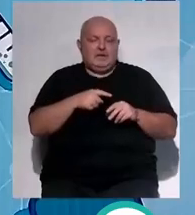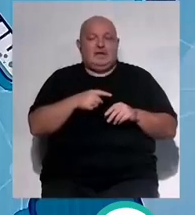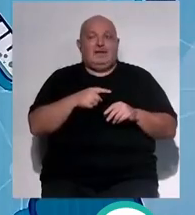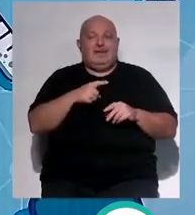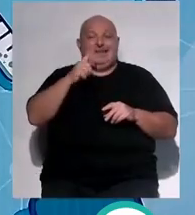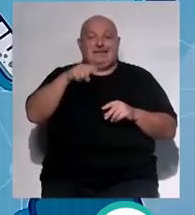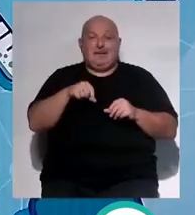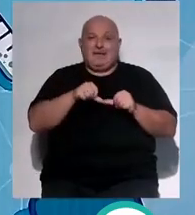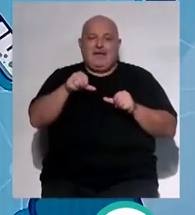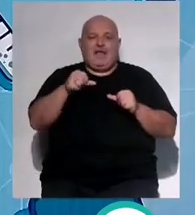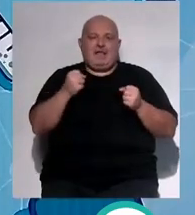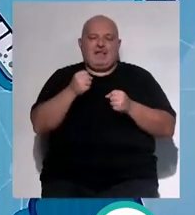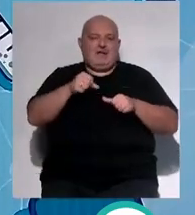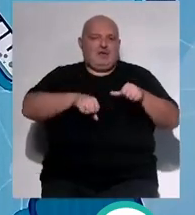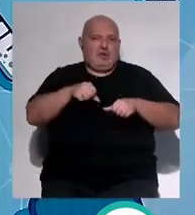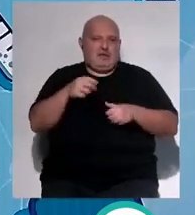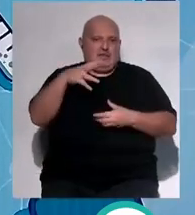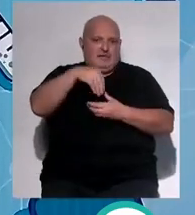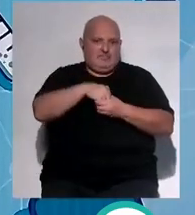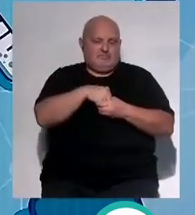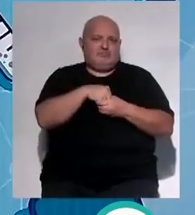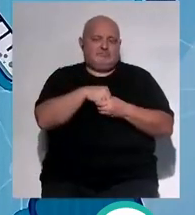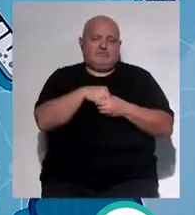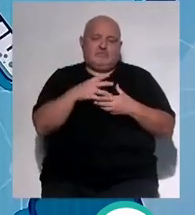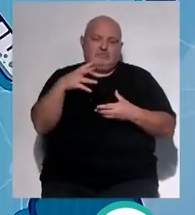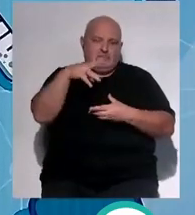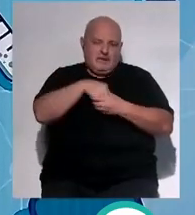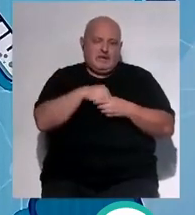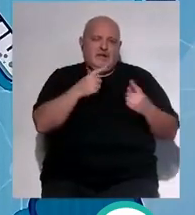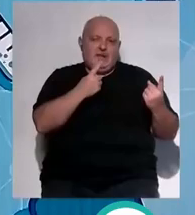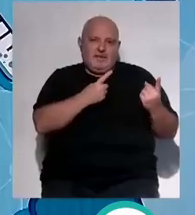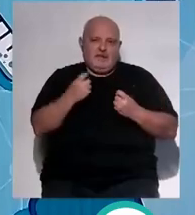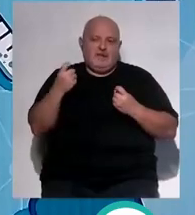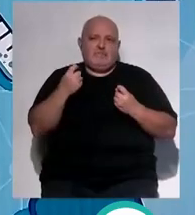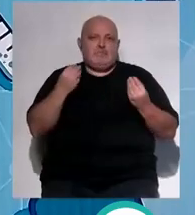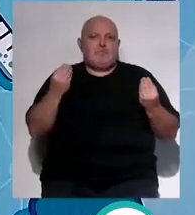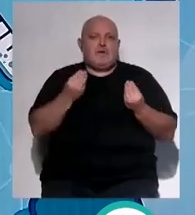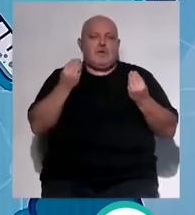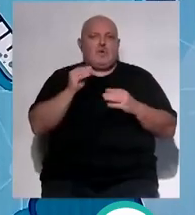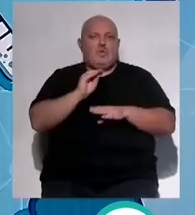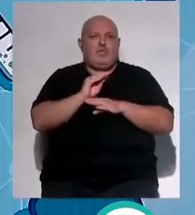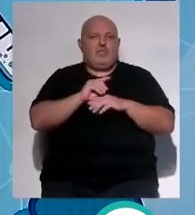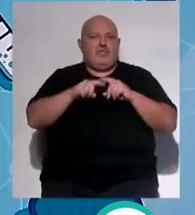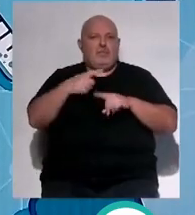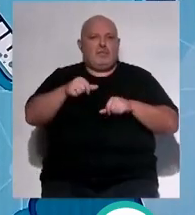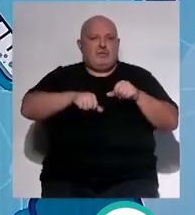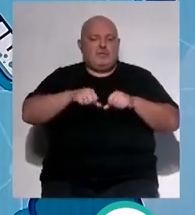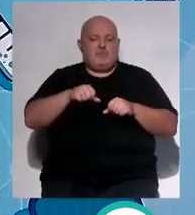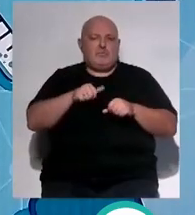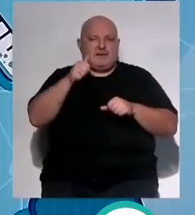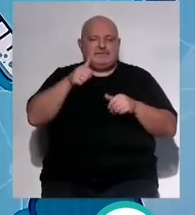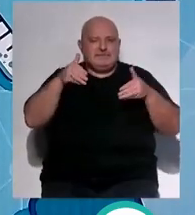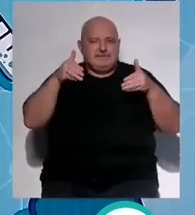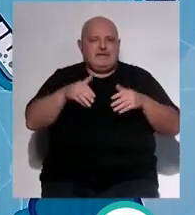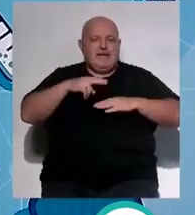rodea a esa actividad quirúrgica toda esa actividad quirúrgica necesita de mejores cuidados post quirúrgicos y de un mayor